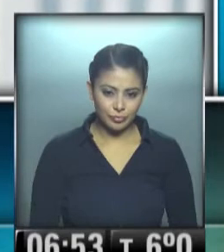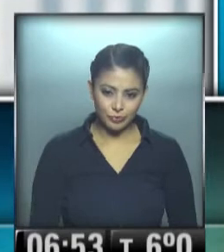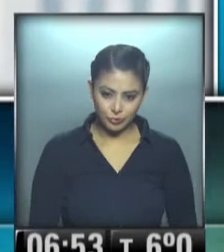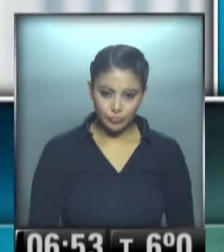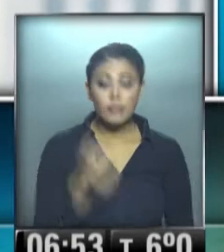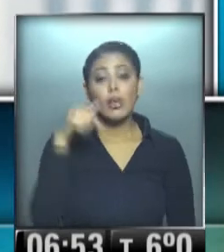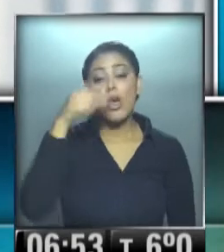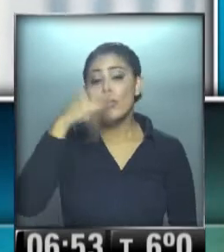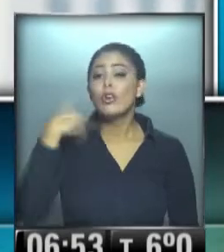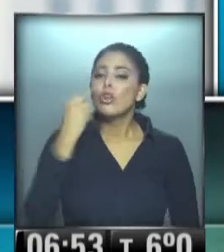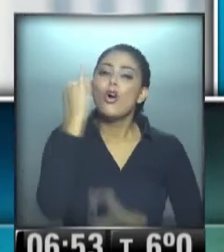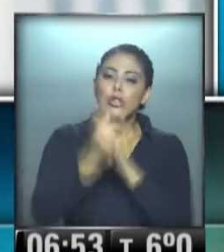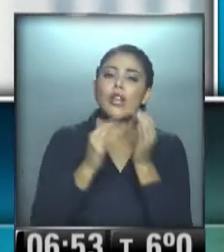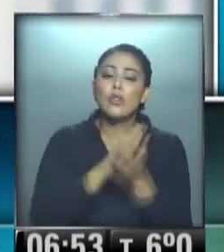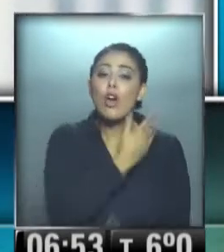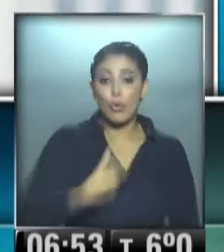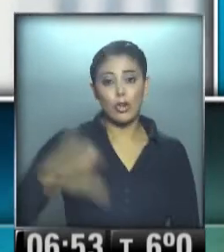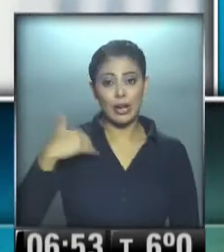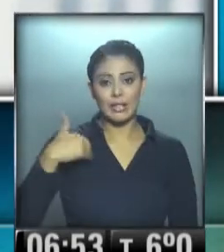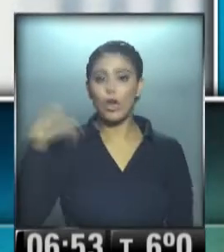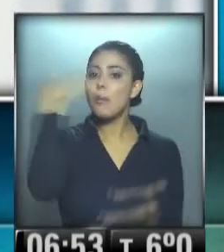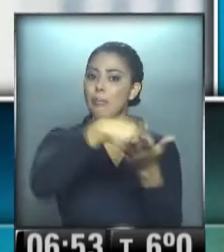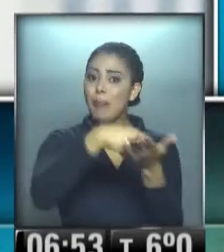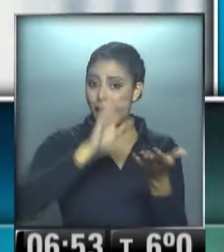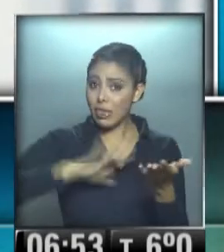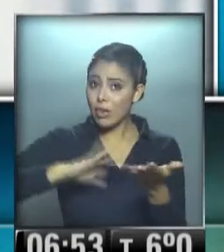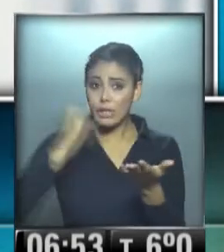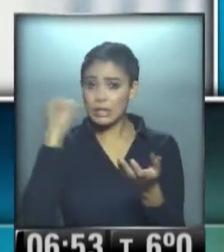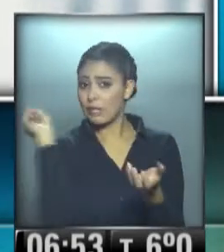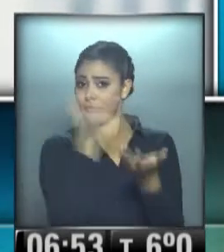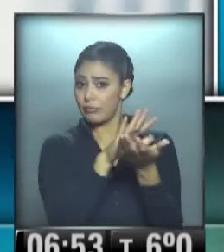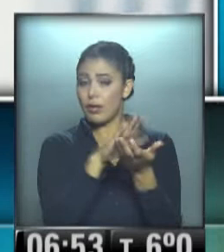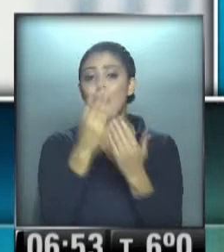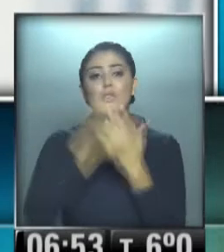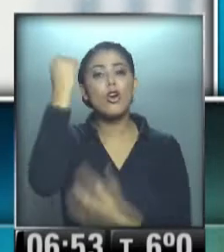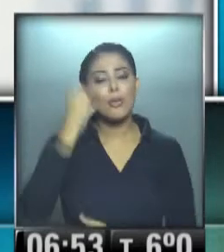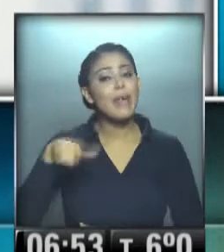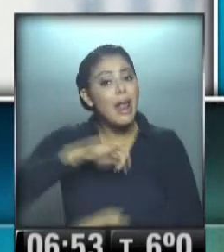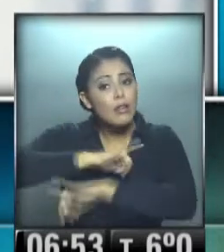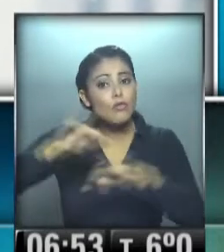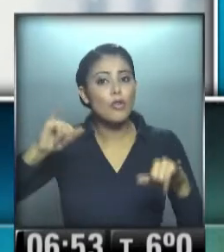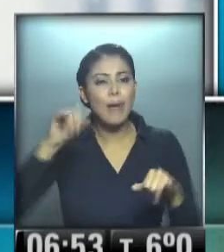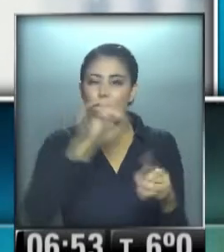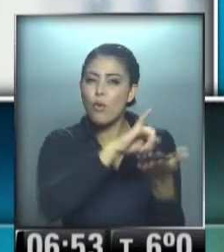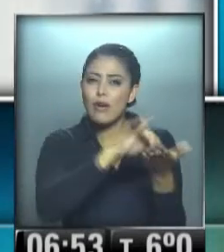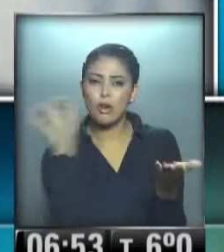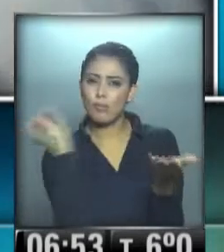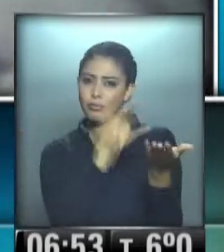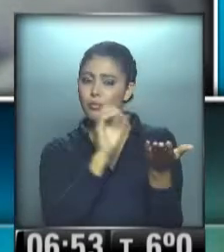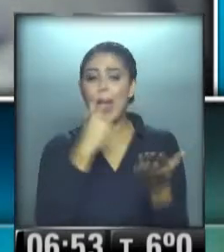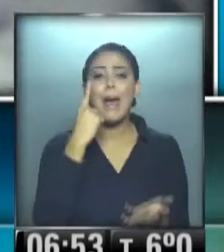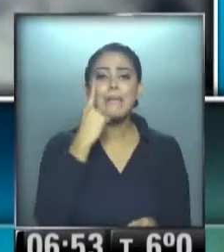Vamos a hablar, Nadia, de que el gobierno giró el pago de la deuda. Axel Kicillof informó que se enviaron a Nueva York mil